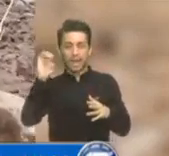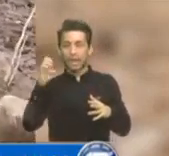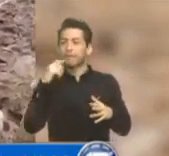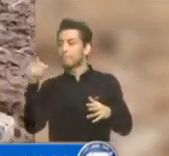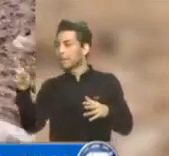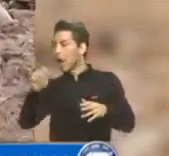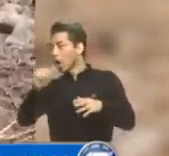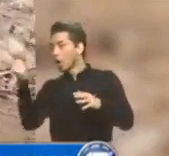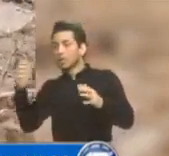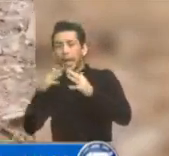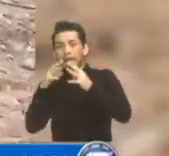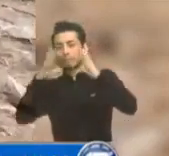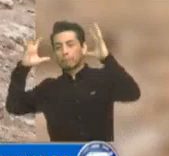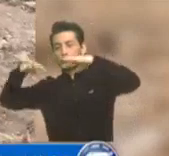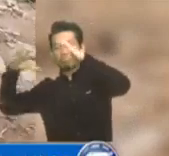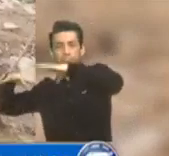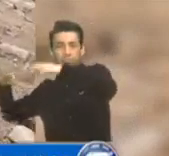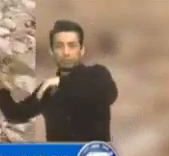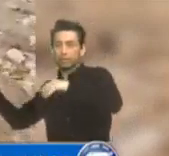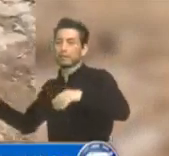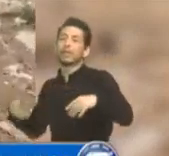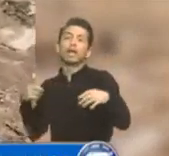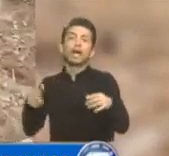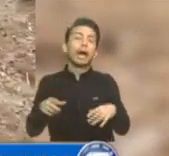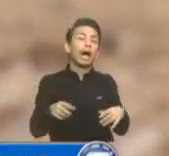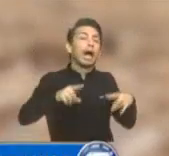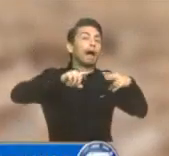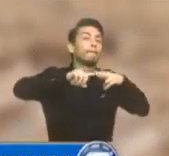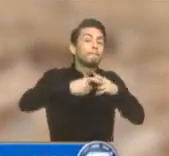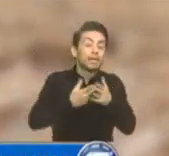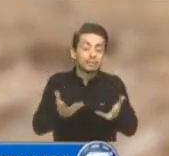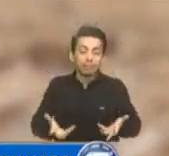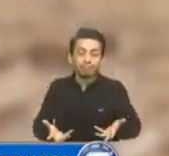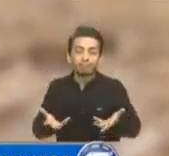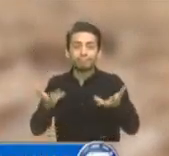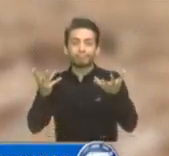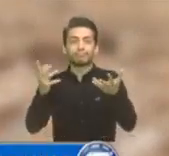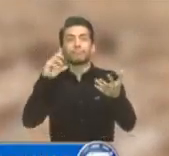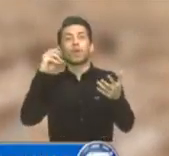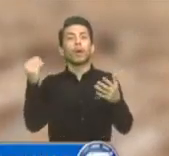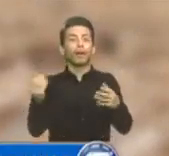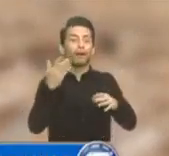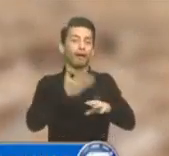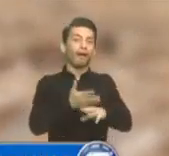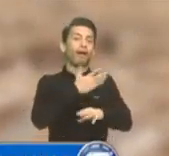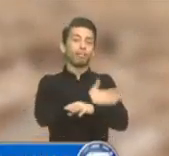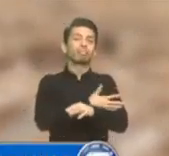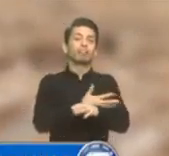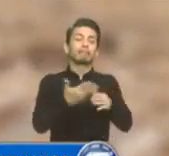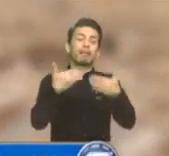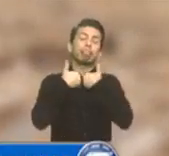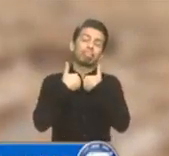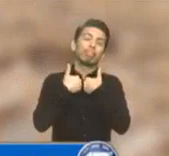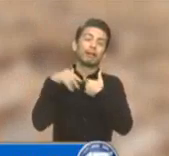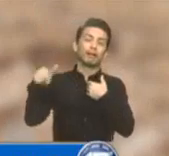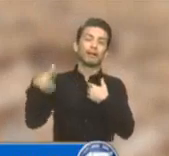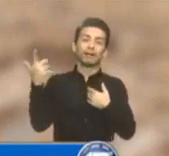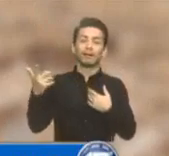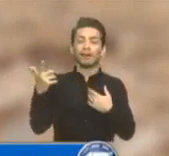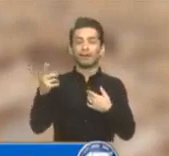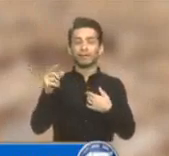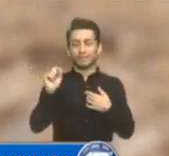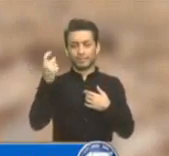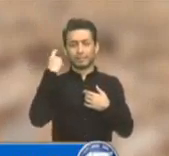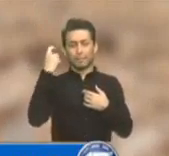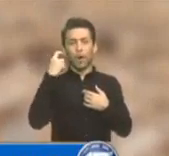severos. La comunidad apenas retomaba su cotidianidad debido a que la misma fue afectada seriamente durante la pasada tormenta